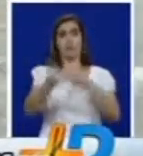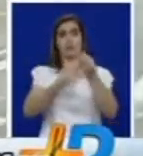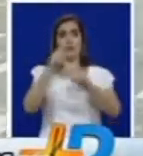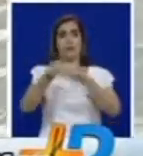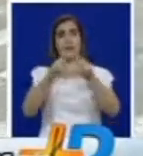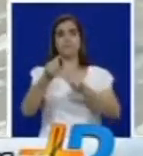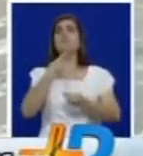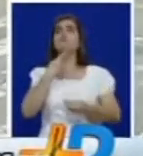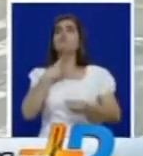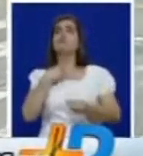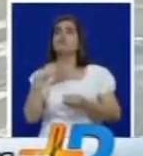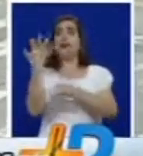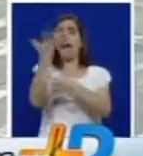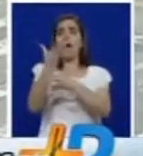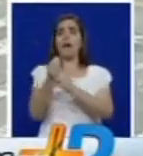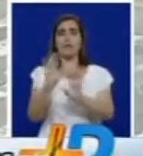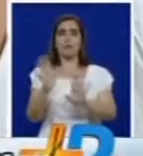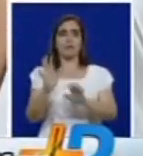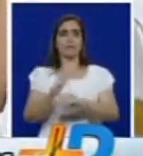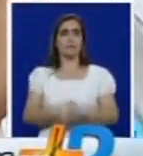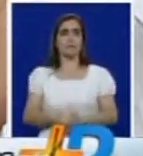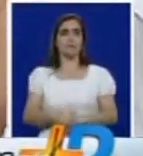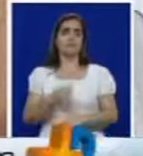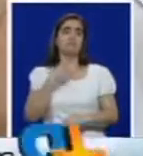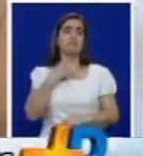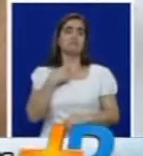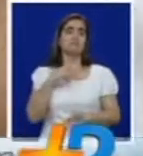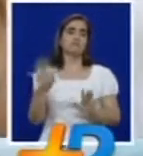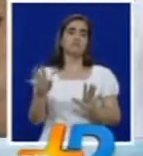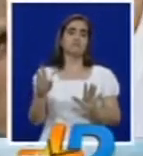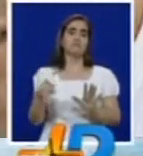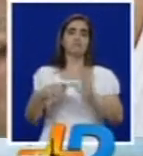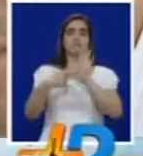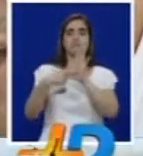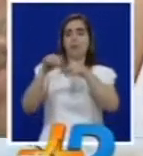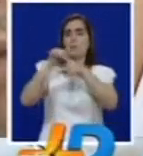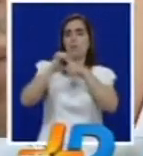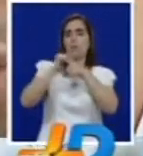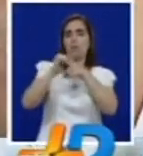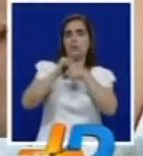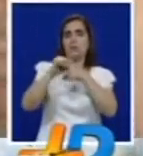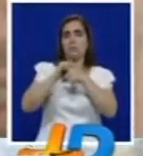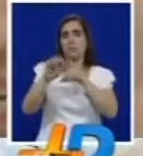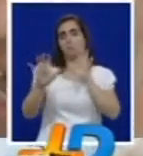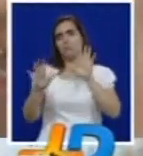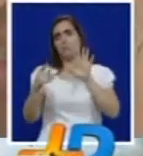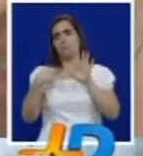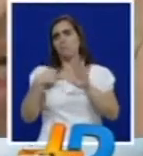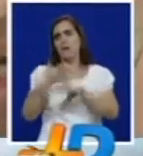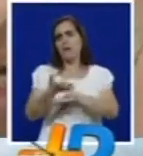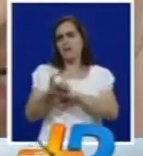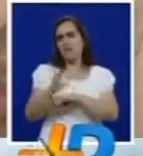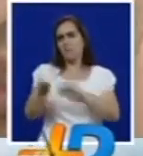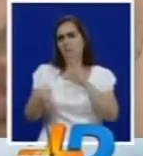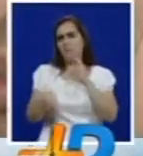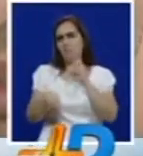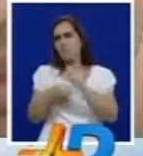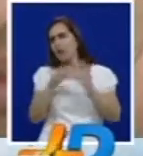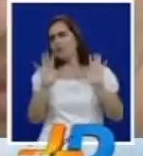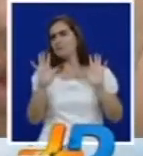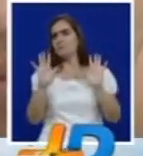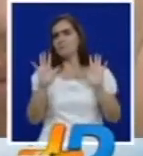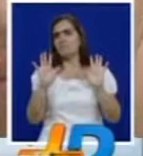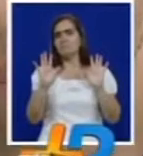hacen por amor al arte nosotros hemos tomado también la calle como una forma de entrenar también es un poco más exigente es